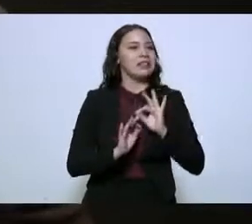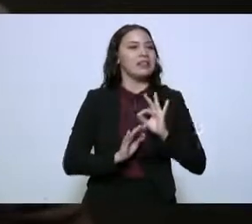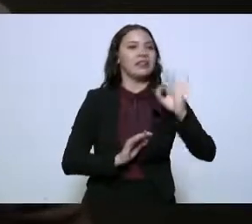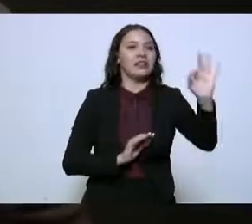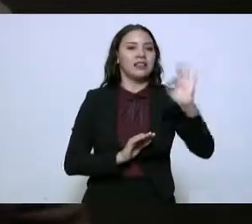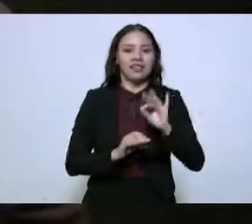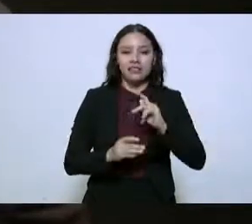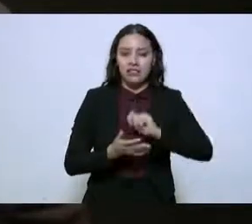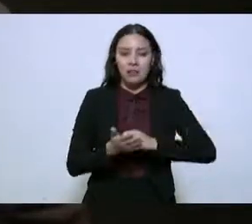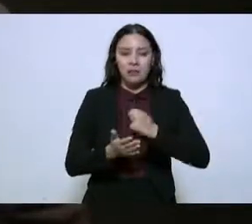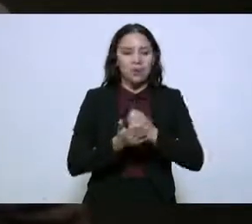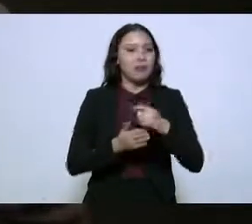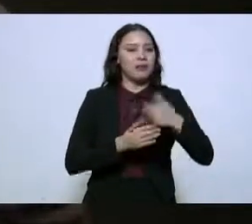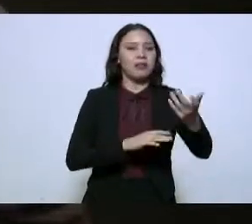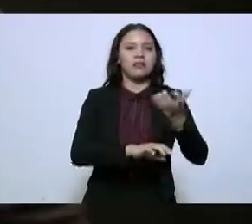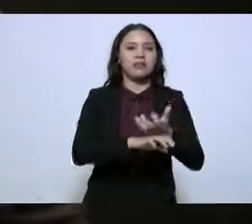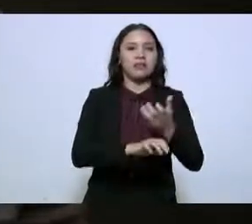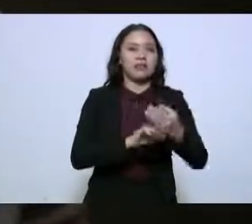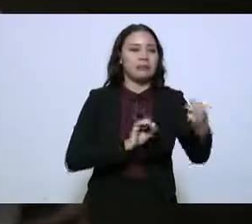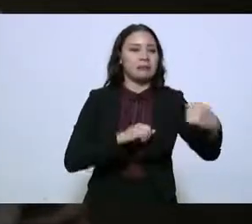de la frontera, incluso en la frontera.